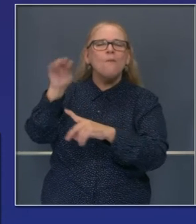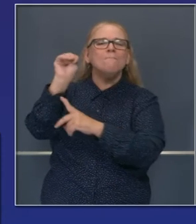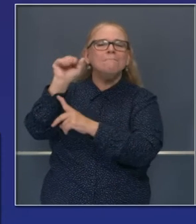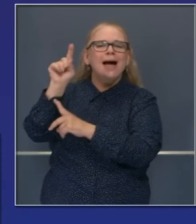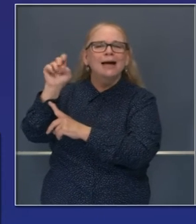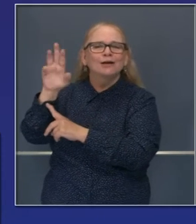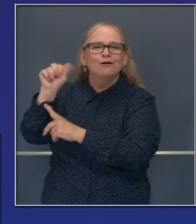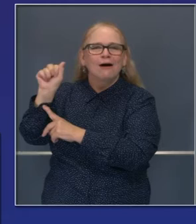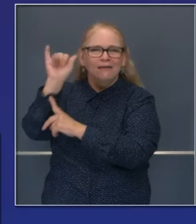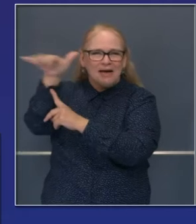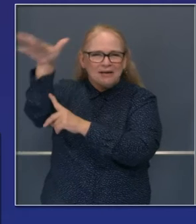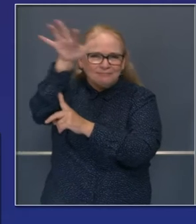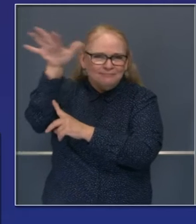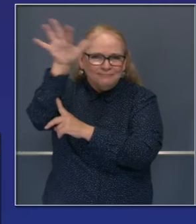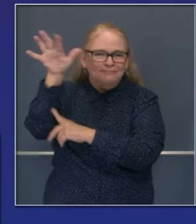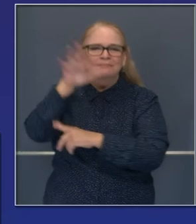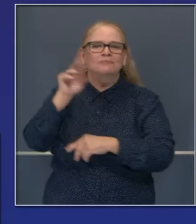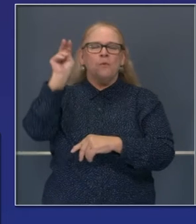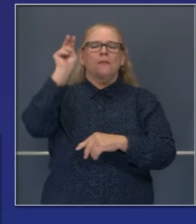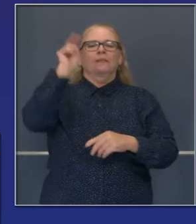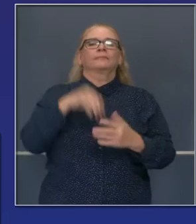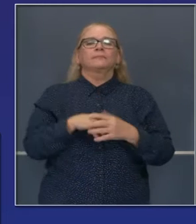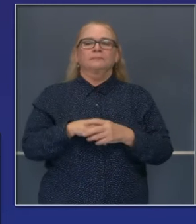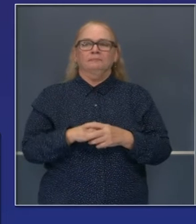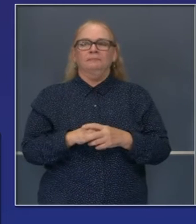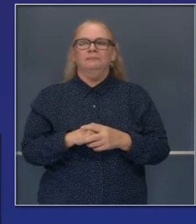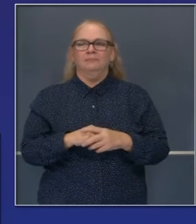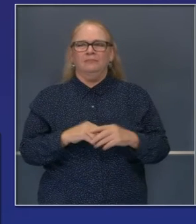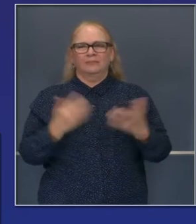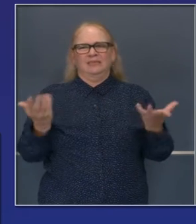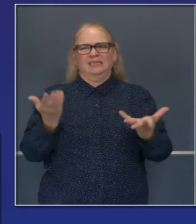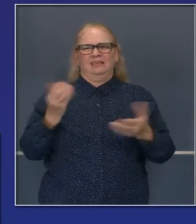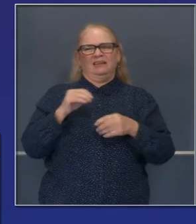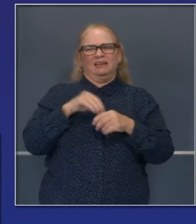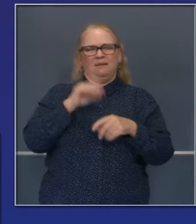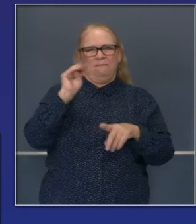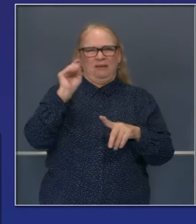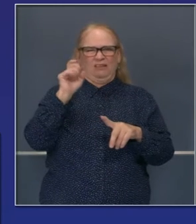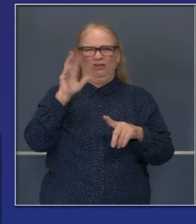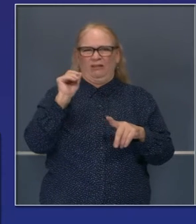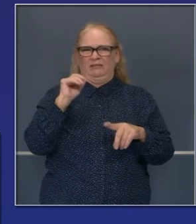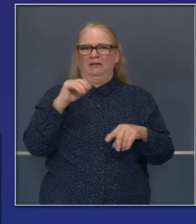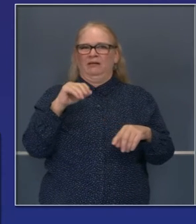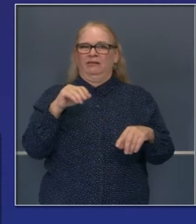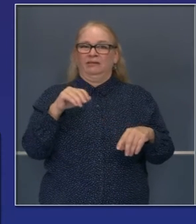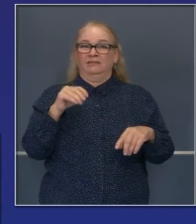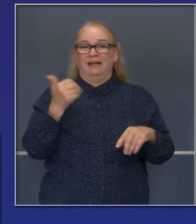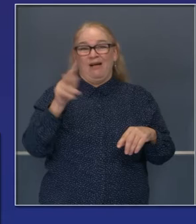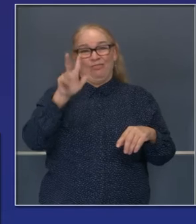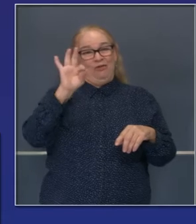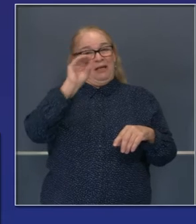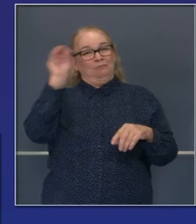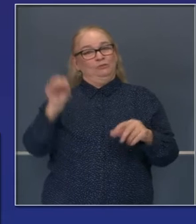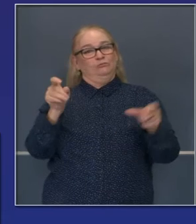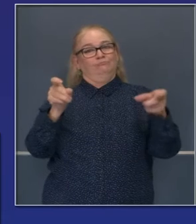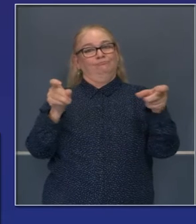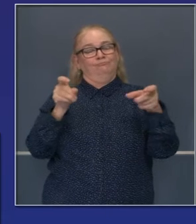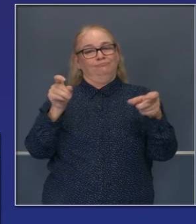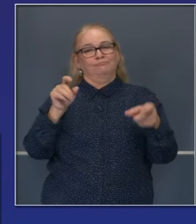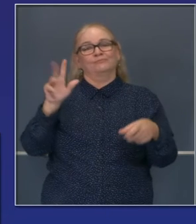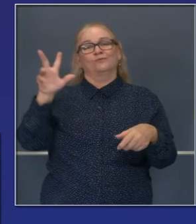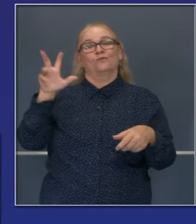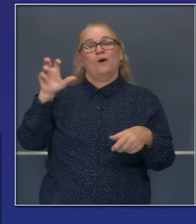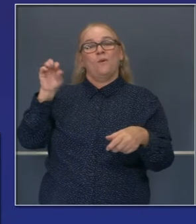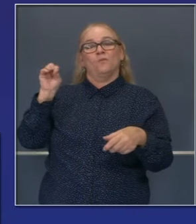trabajando con Cal Fire, el servicio de bosques en torno a Fresno y Madera. Tiene